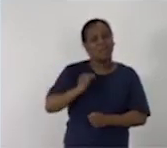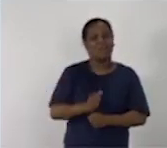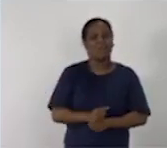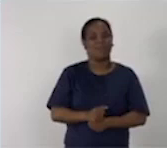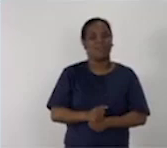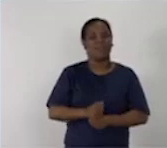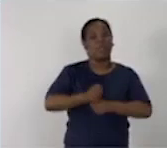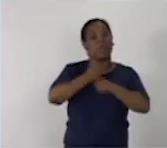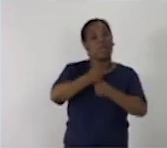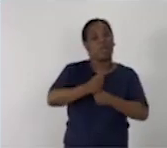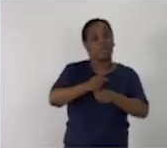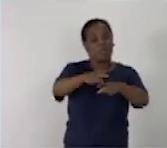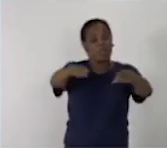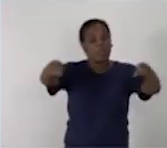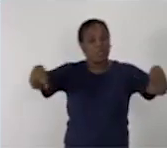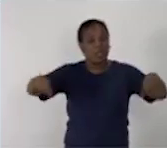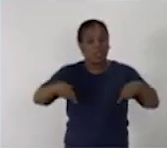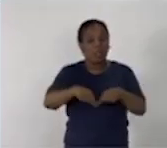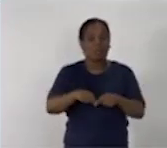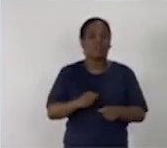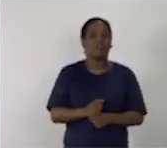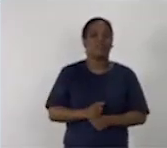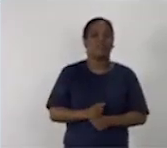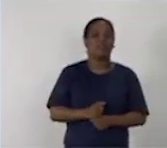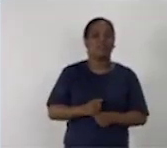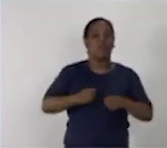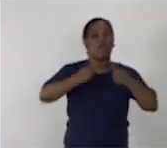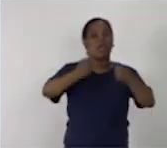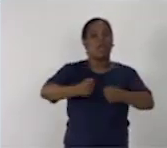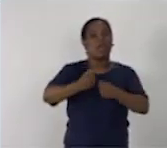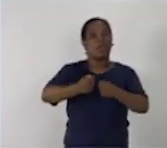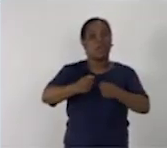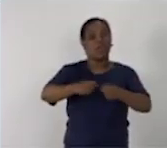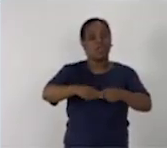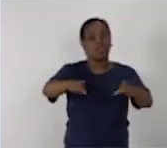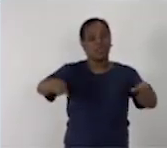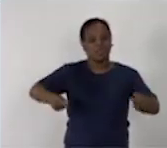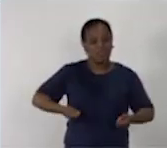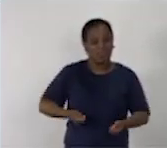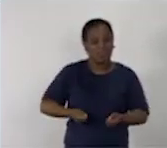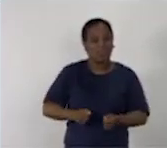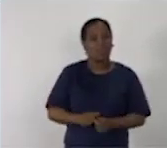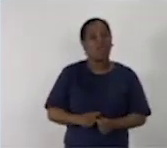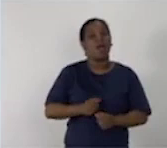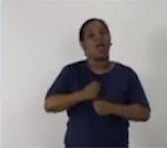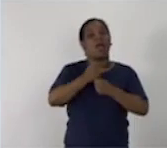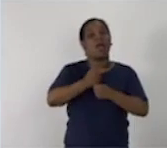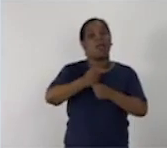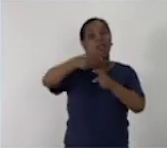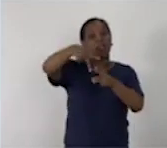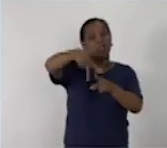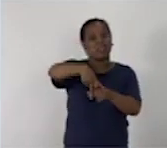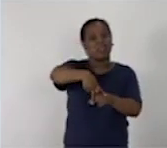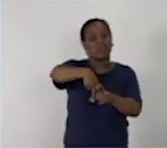caballería, caballeriza, caballerizo,